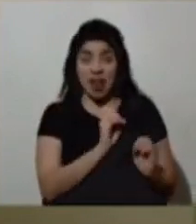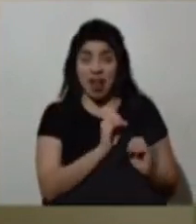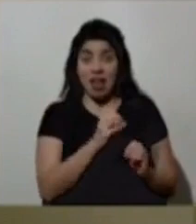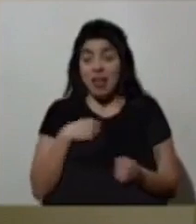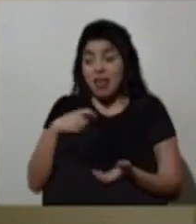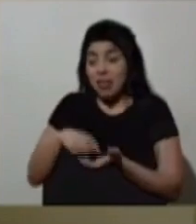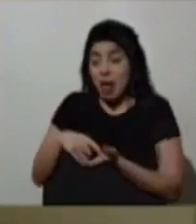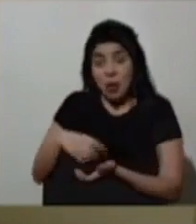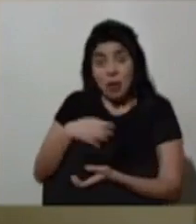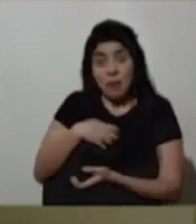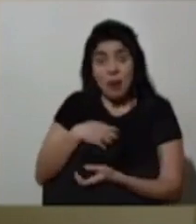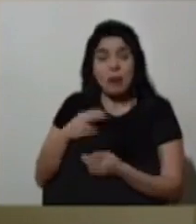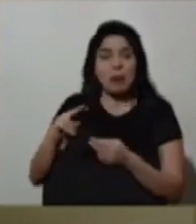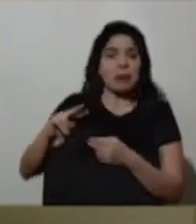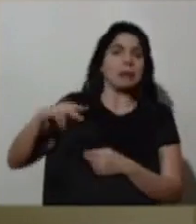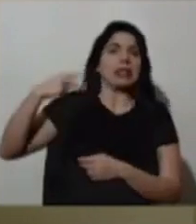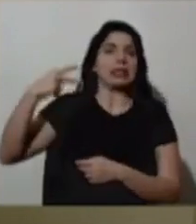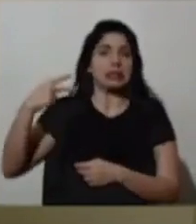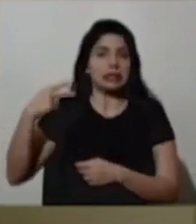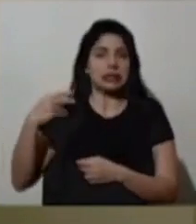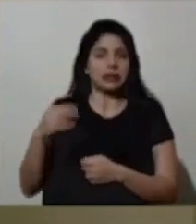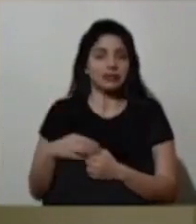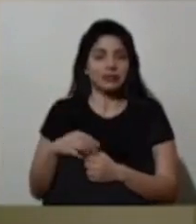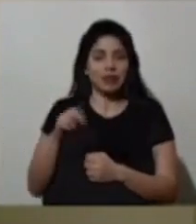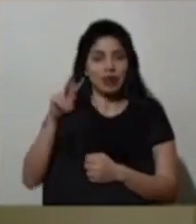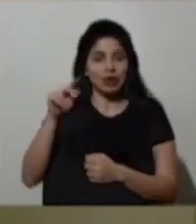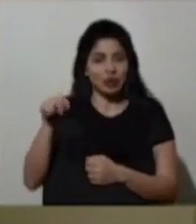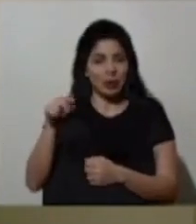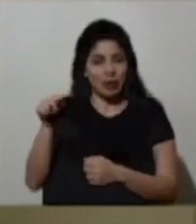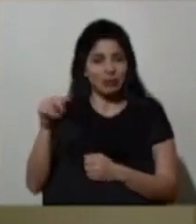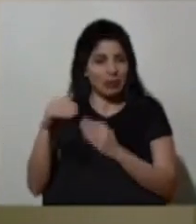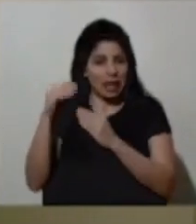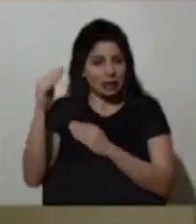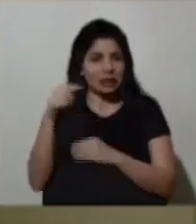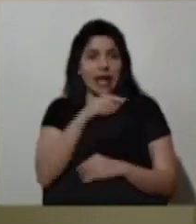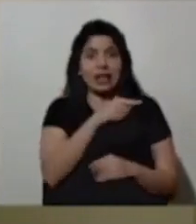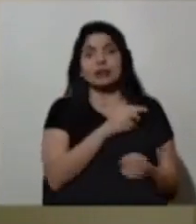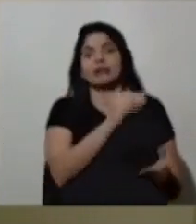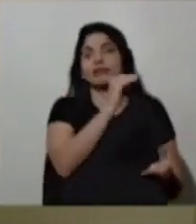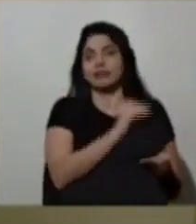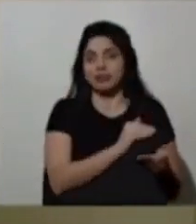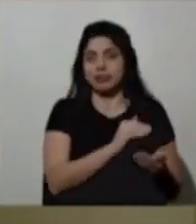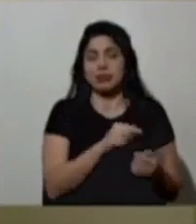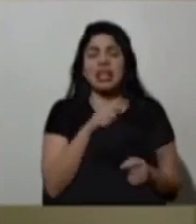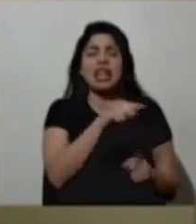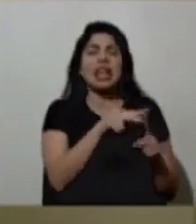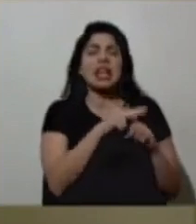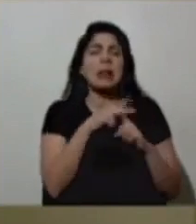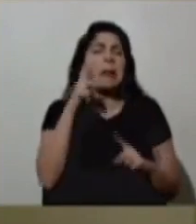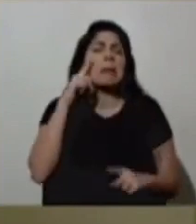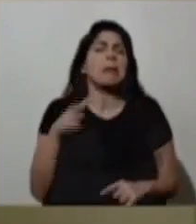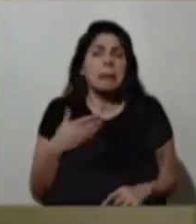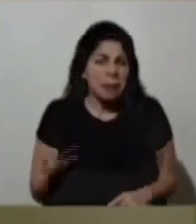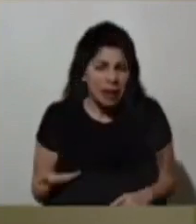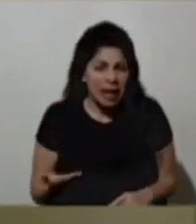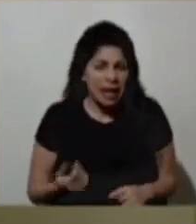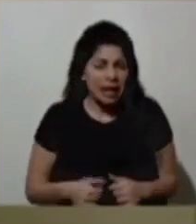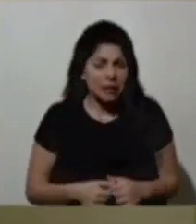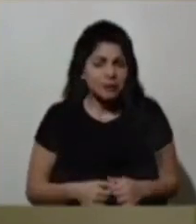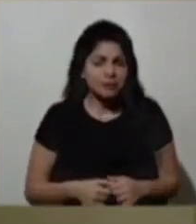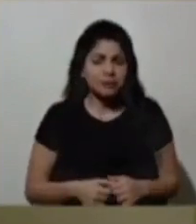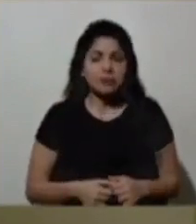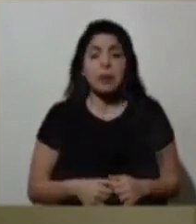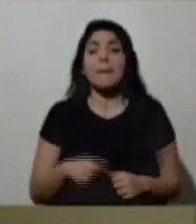interna. ¿Para qué es este crédito? Bueno, este crédito es para la